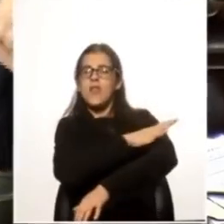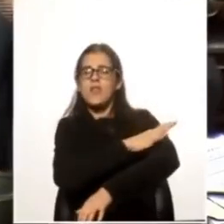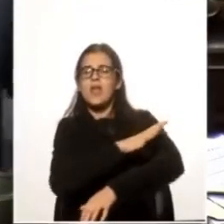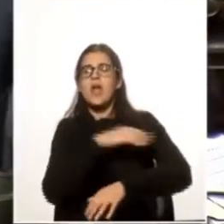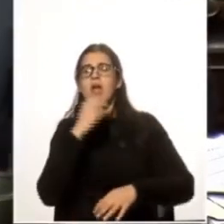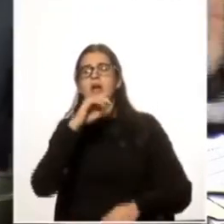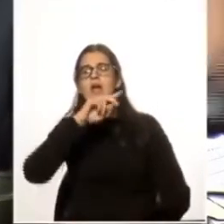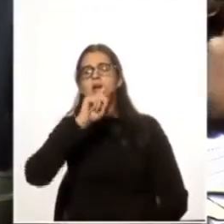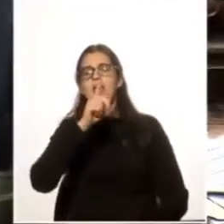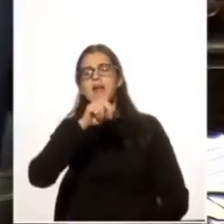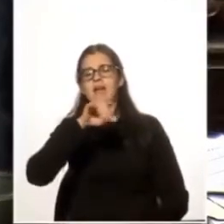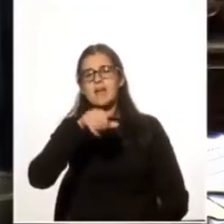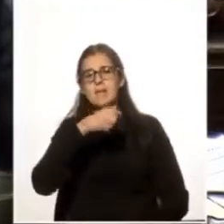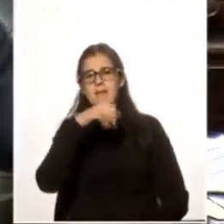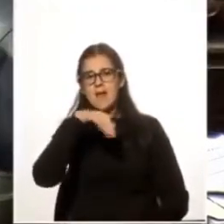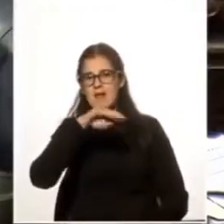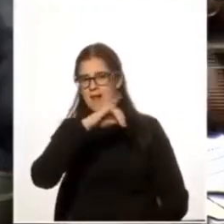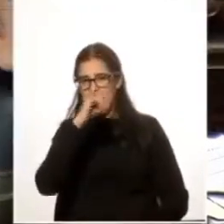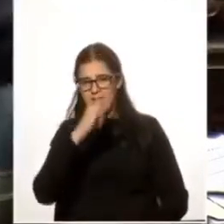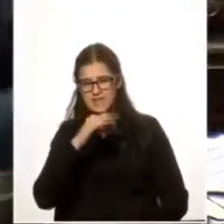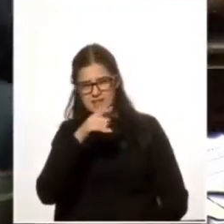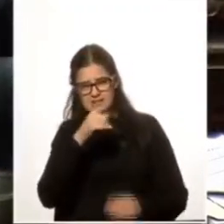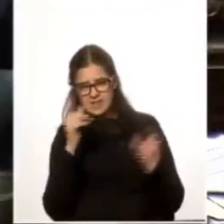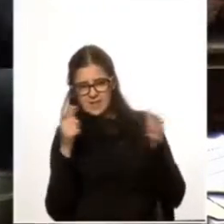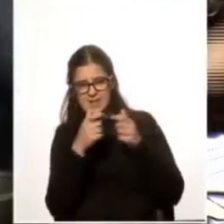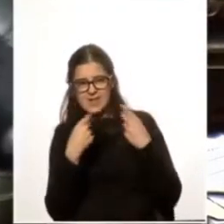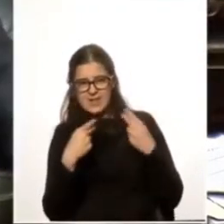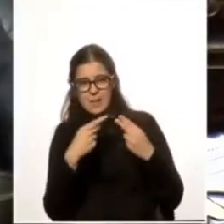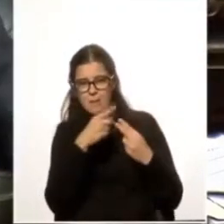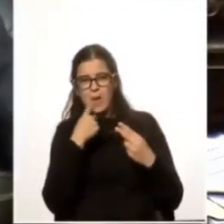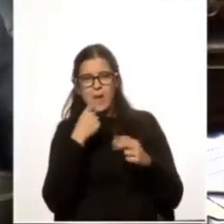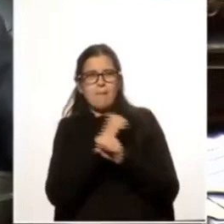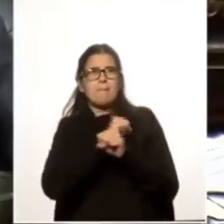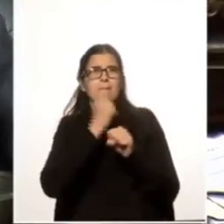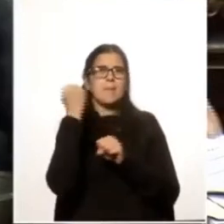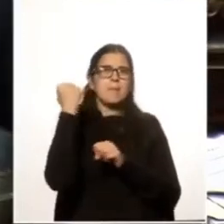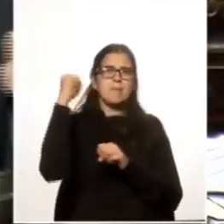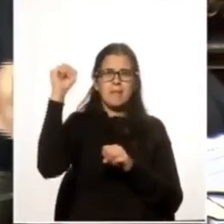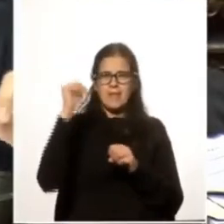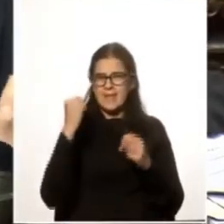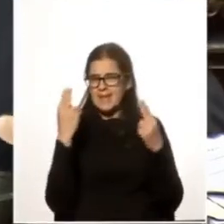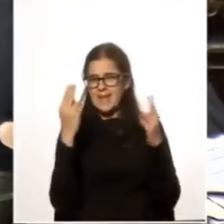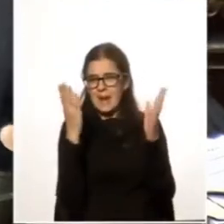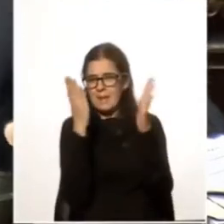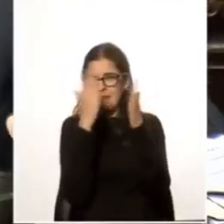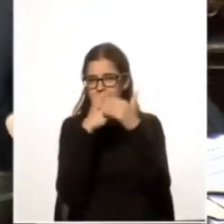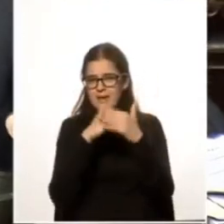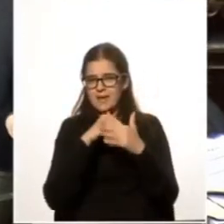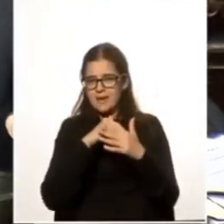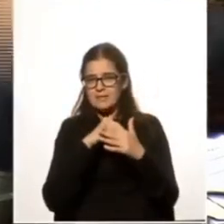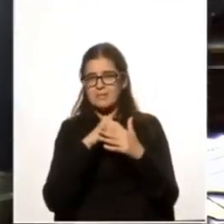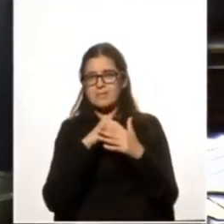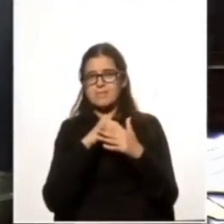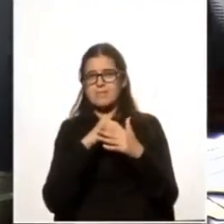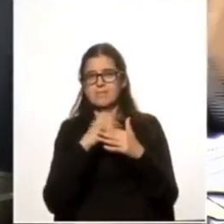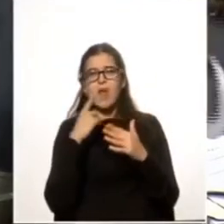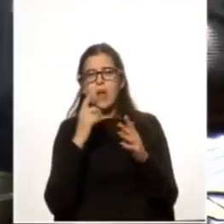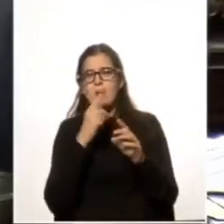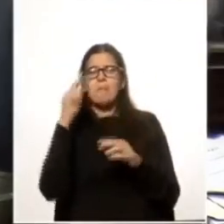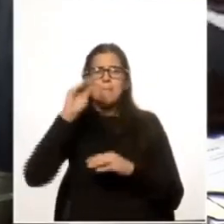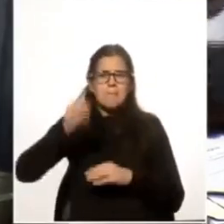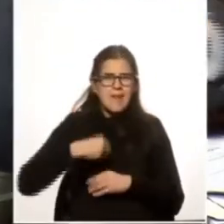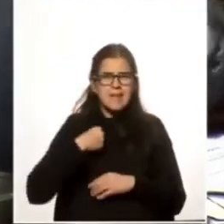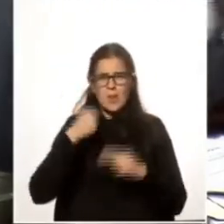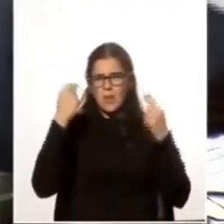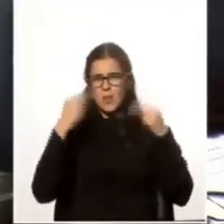Jiménez porque yo creo que ahí seríamos inexpugnables. Seríamos no hubiéramos perdido.